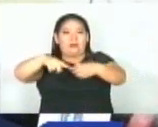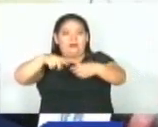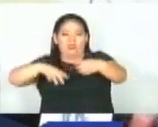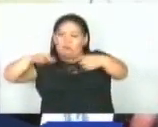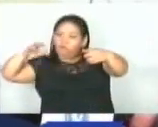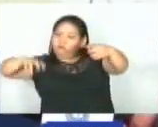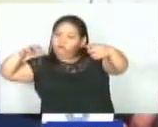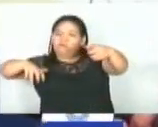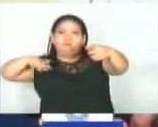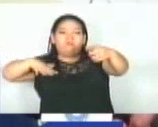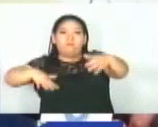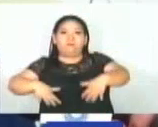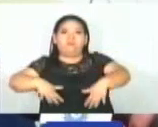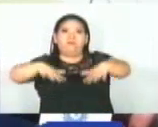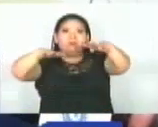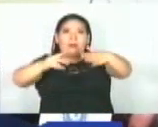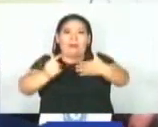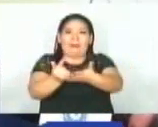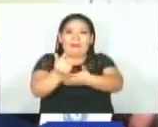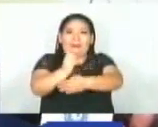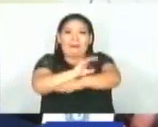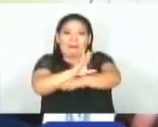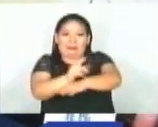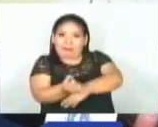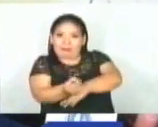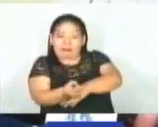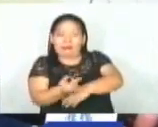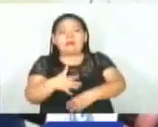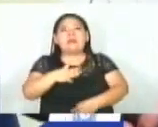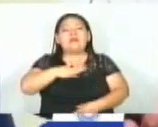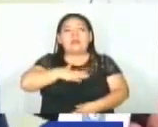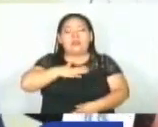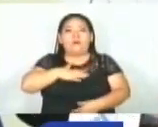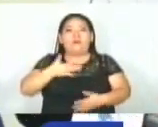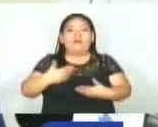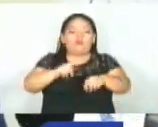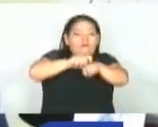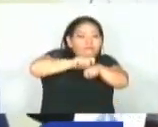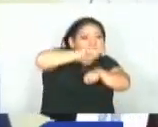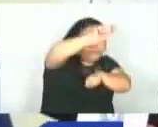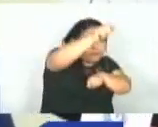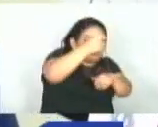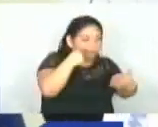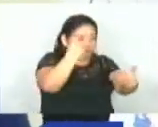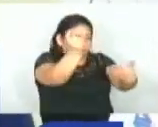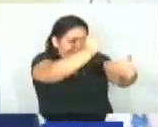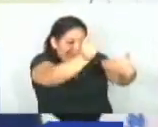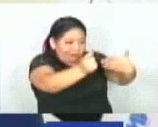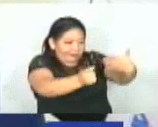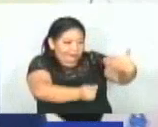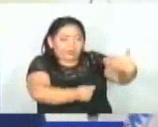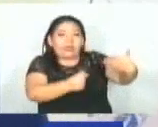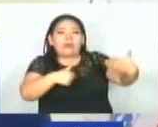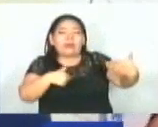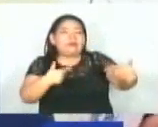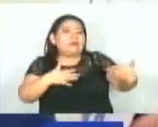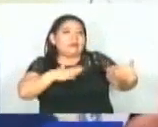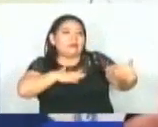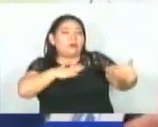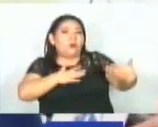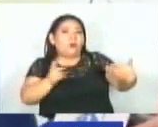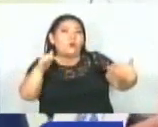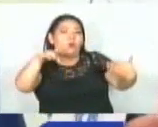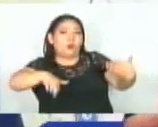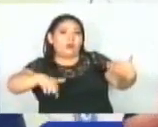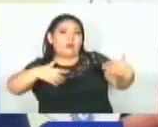constantemente. Ya de hecho tenemos un diseño de ingeniería que habíamos estado trabajando y que claro, ahorita que vamos